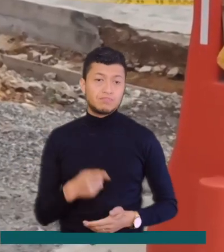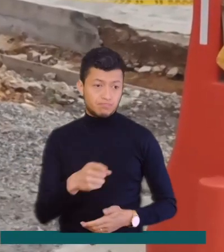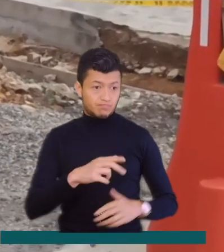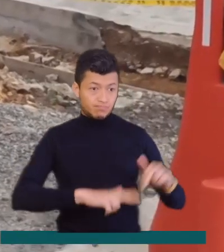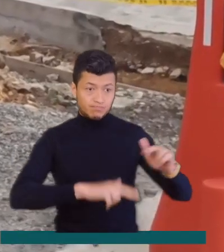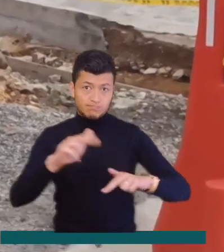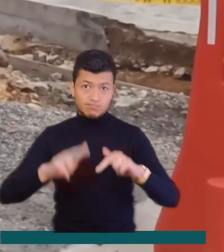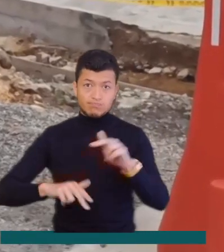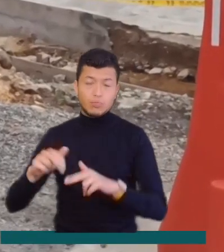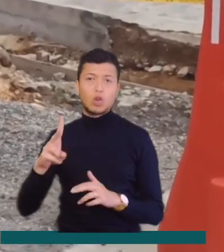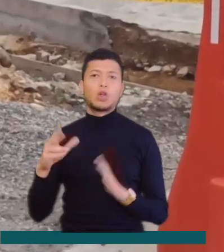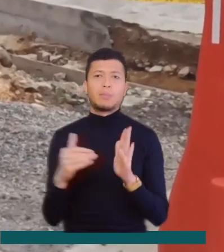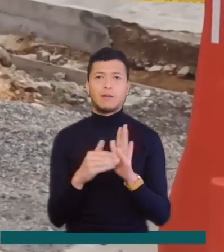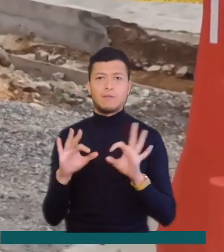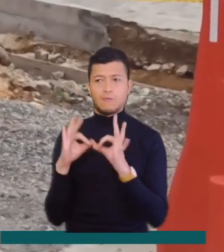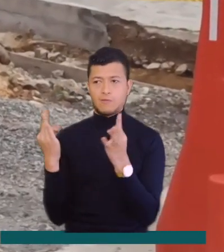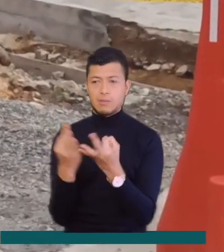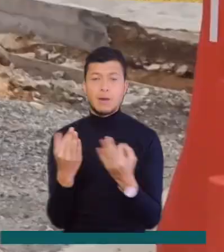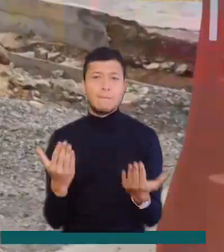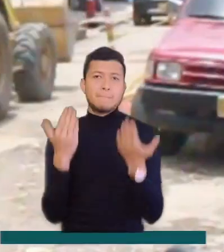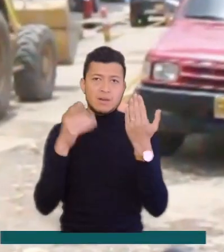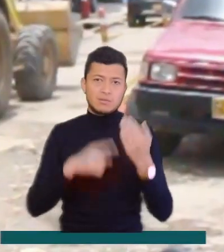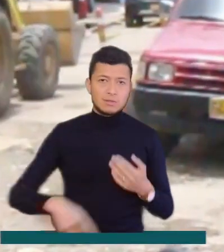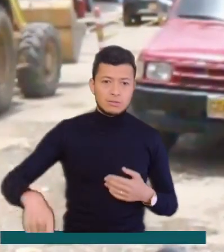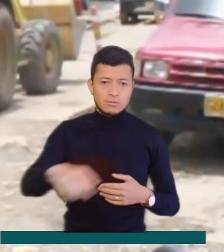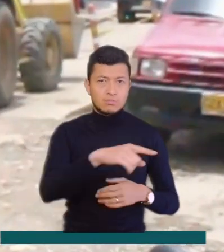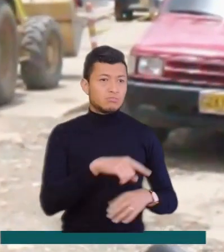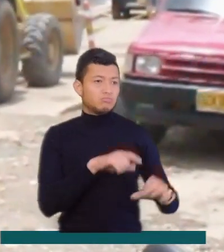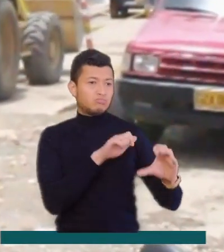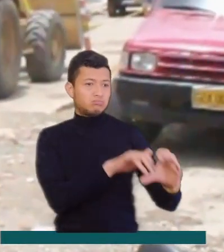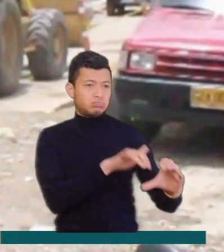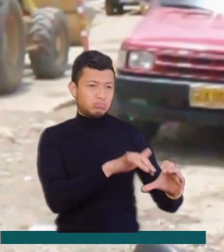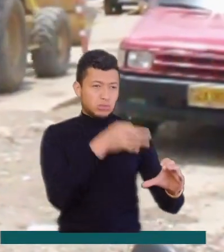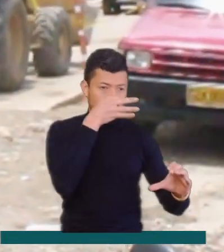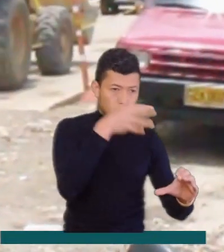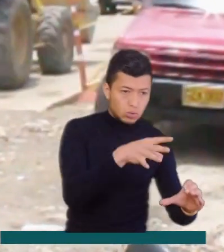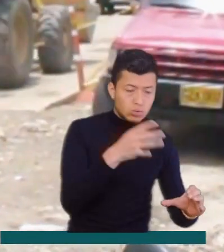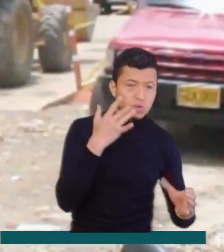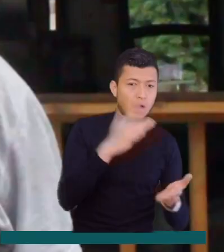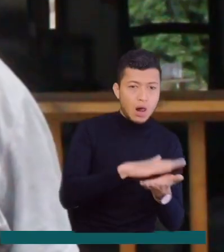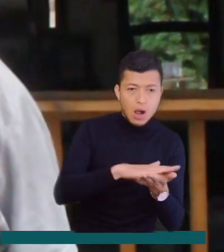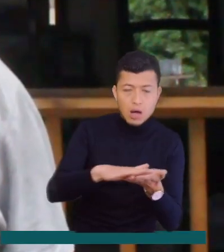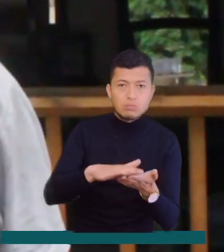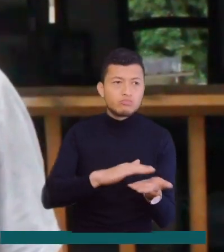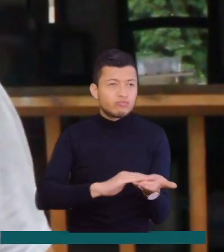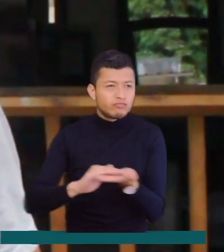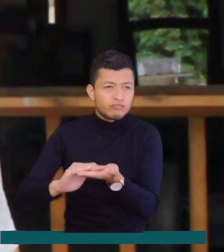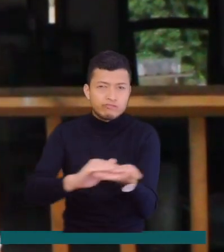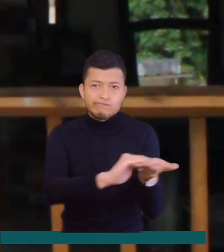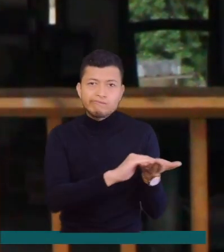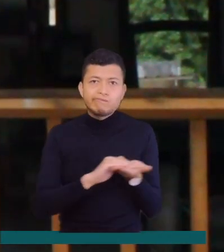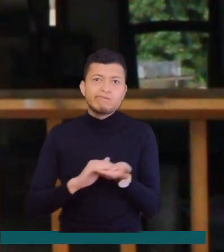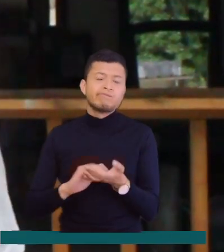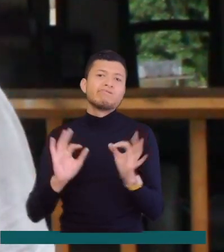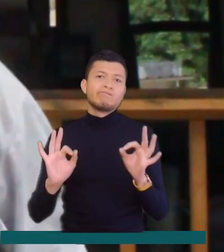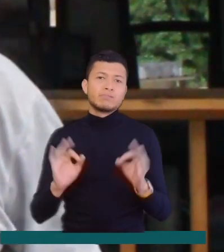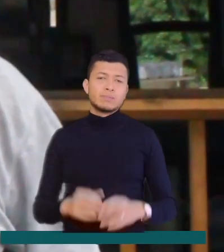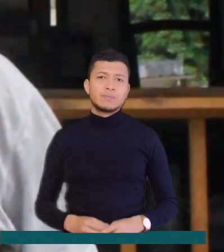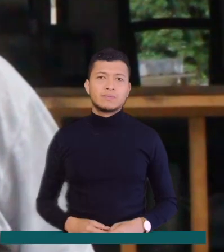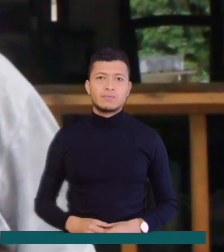vital para más de 2.000 familias que serán beneficiadas con el alcantarillado y su disposición final. Sí, nosotros somos